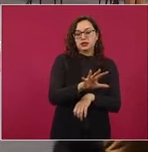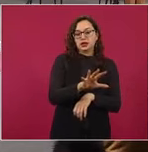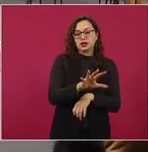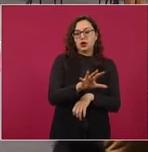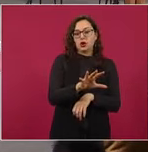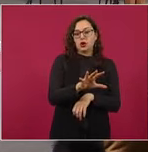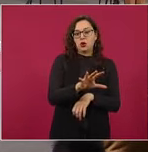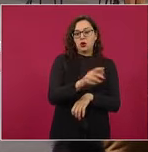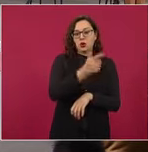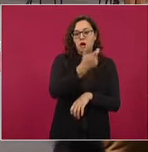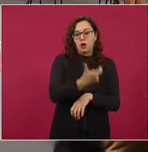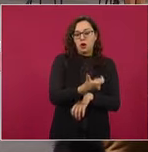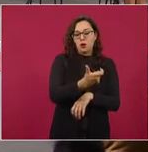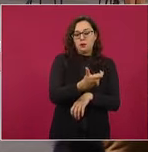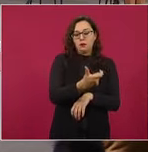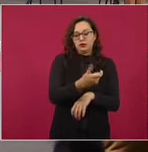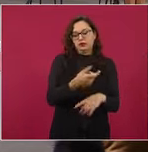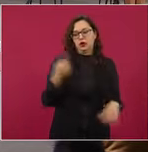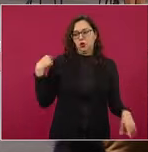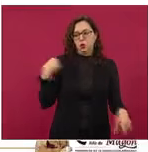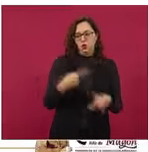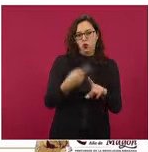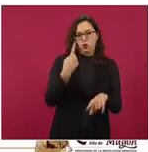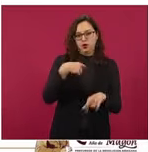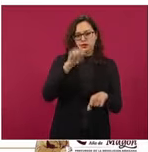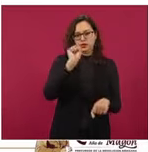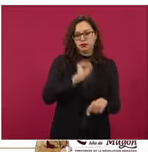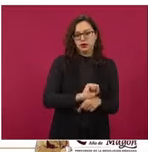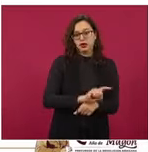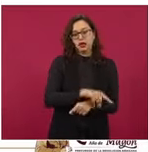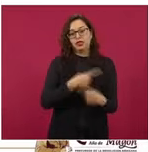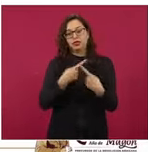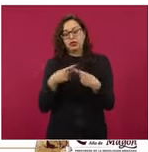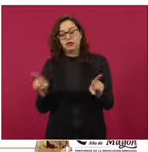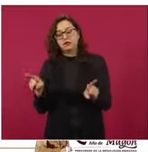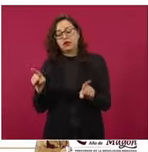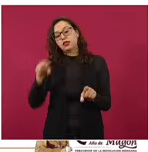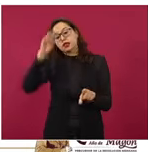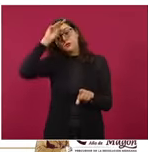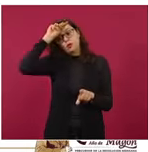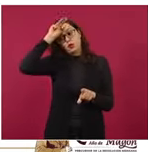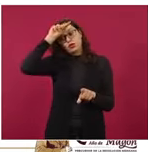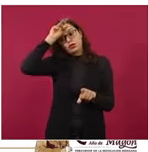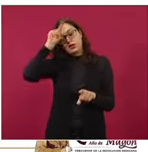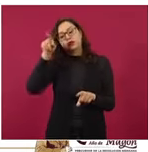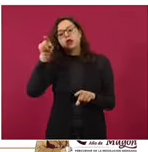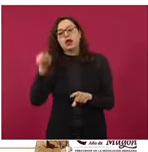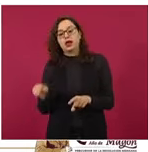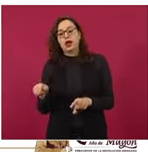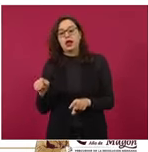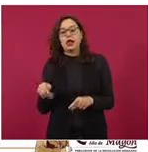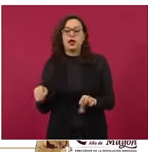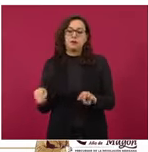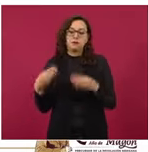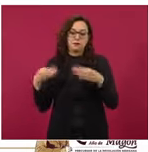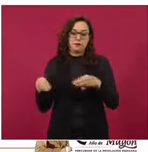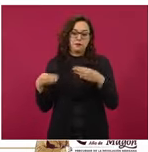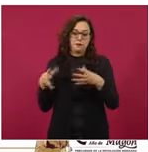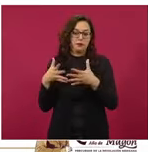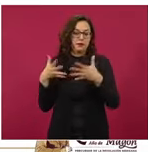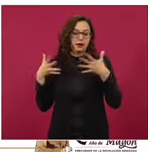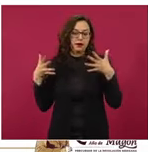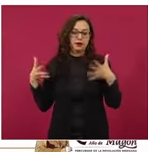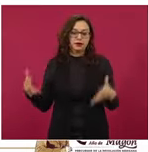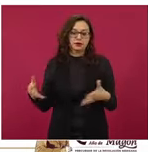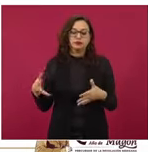son precios de la semana pasada. Y la central de Abastos de Monterrey, Nuevo León, que sigue siendo la opción más económica